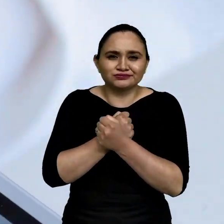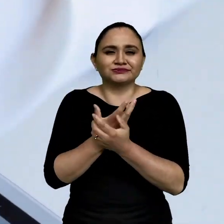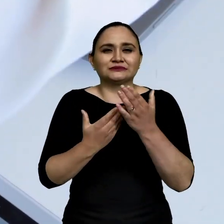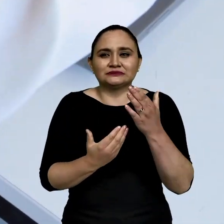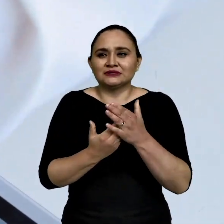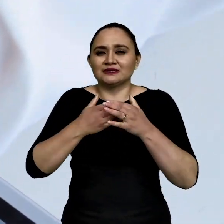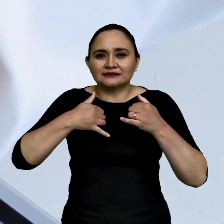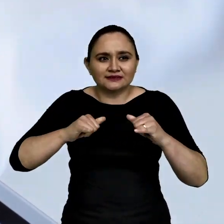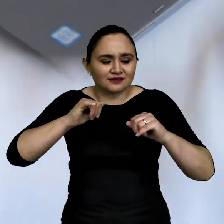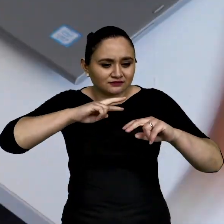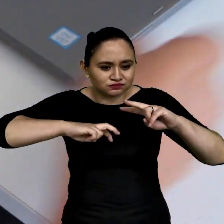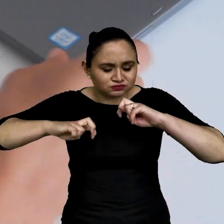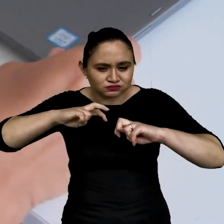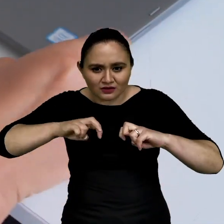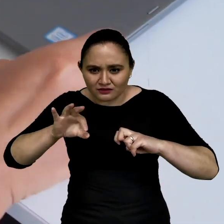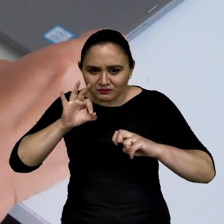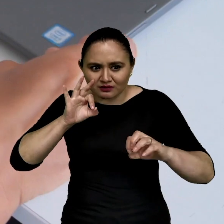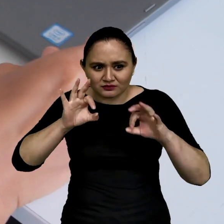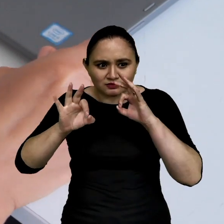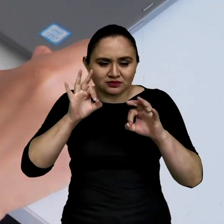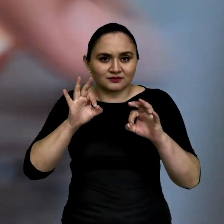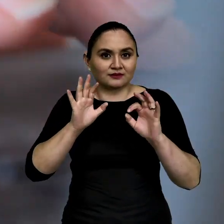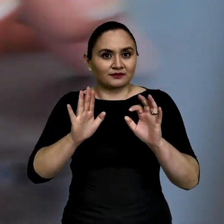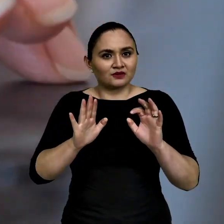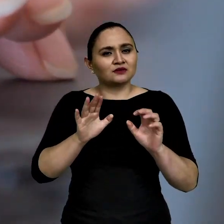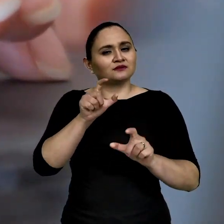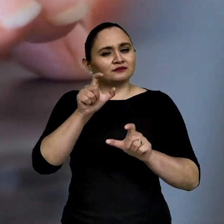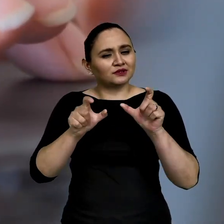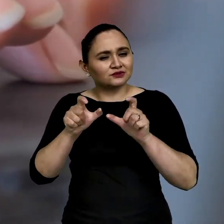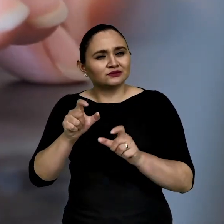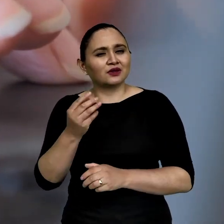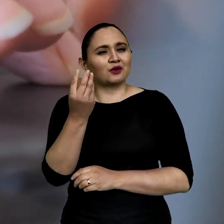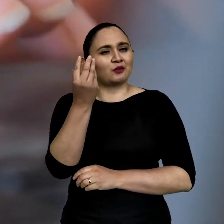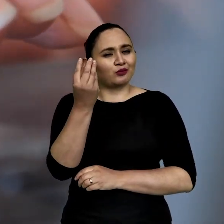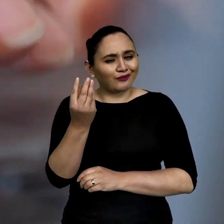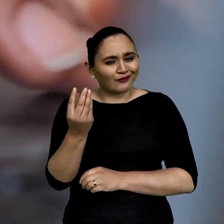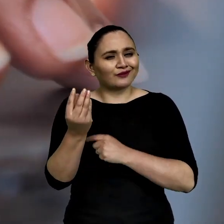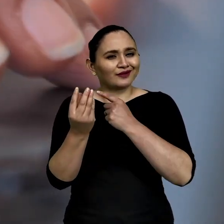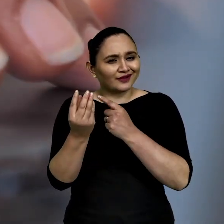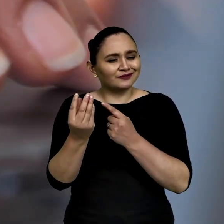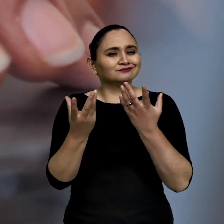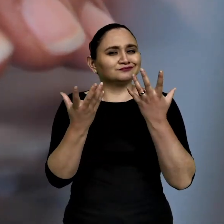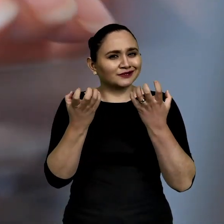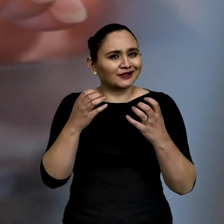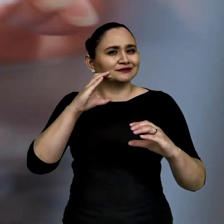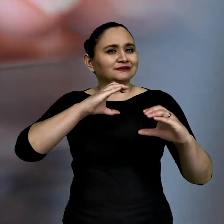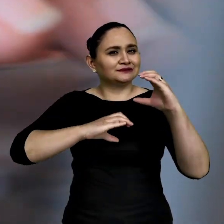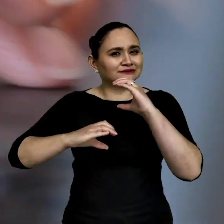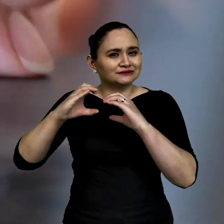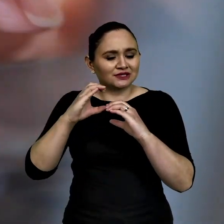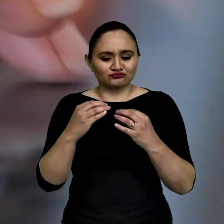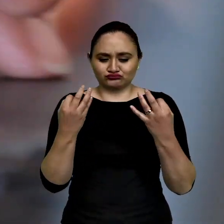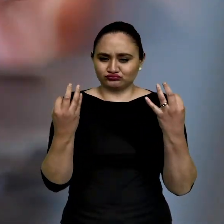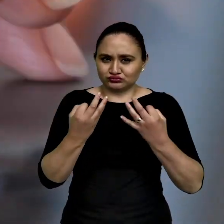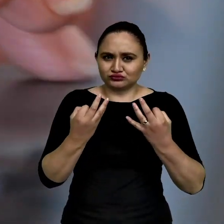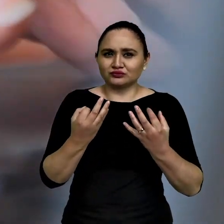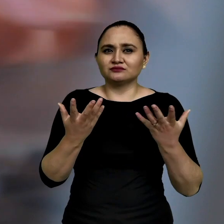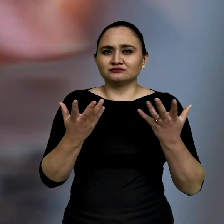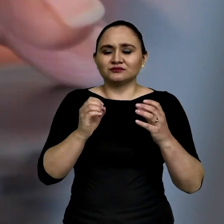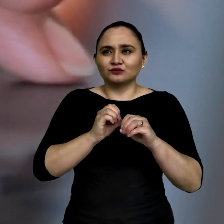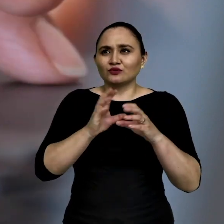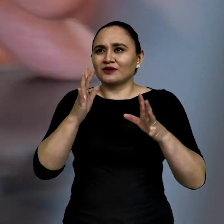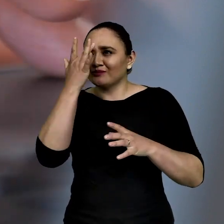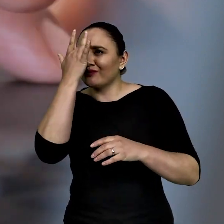siempre es algo, siempre es un campo en donde hay mucho que hacer y hay muy pocas personas que están dispuestas a hacer ciencia pura, a